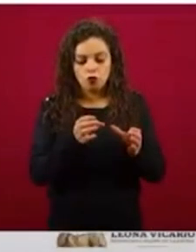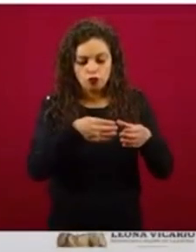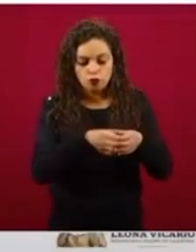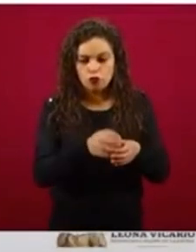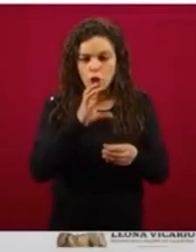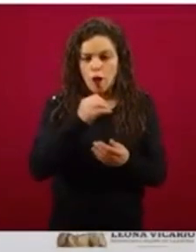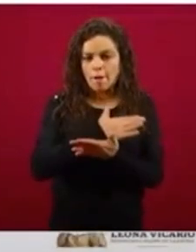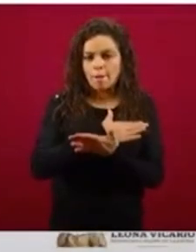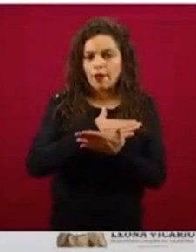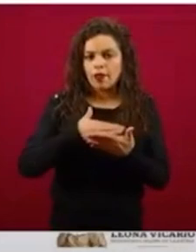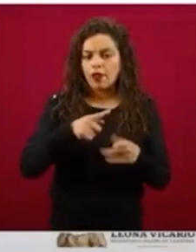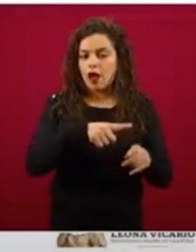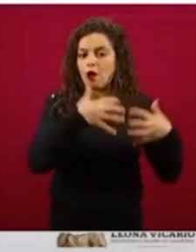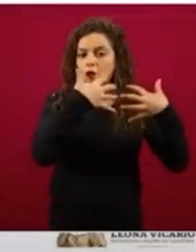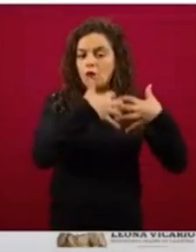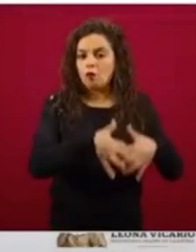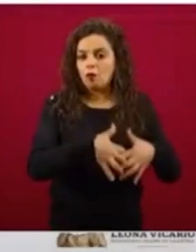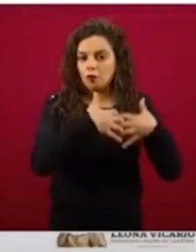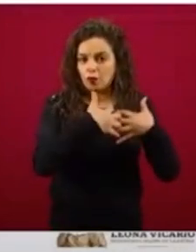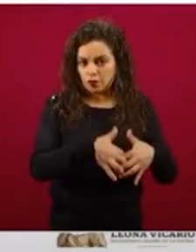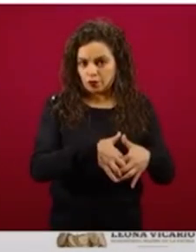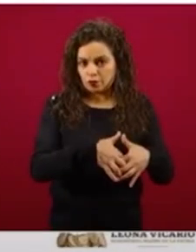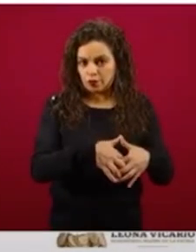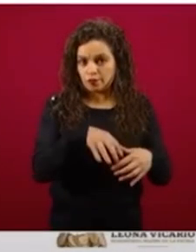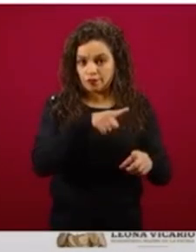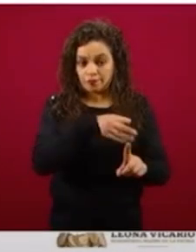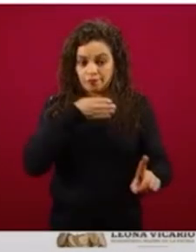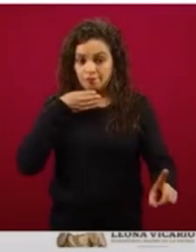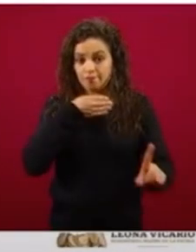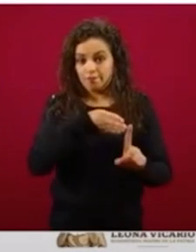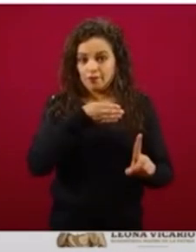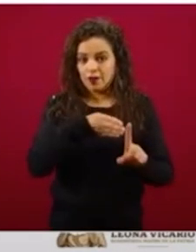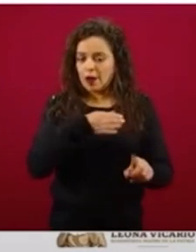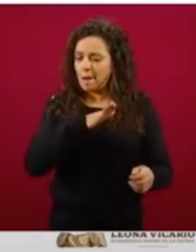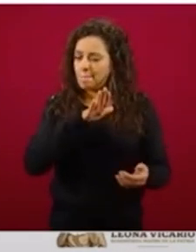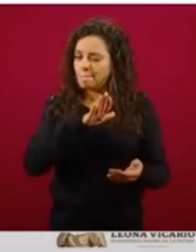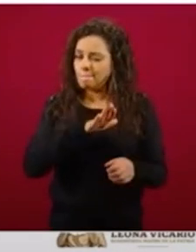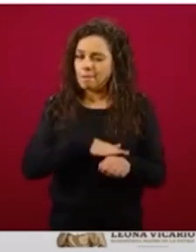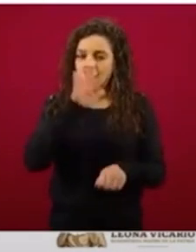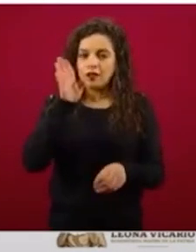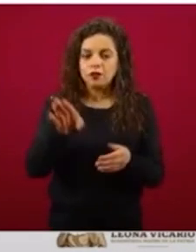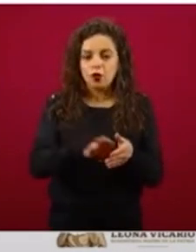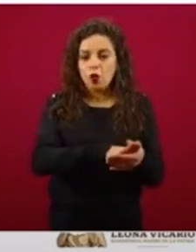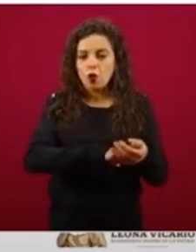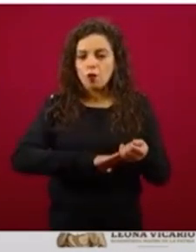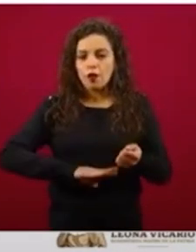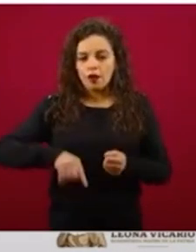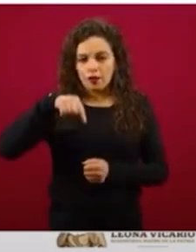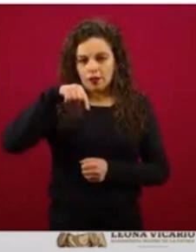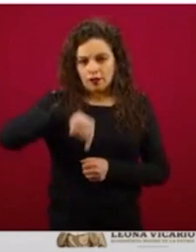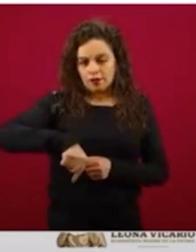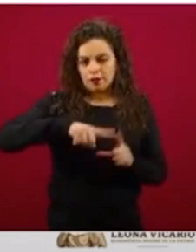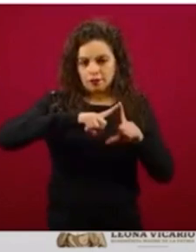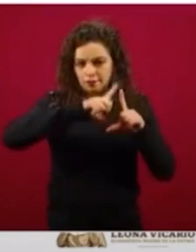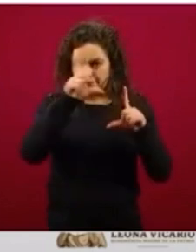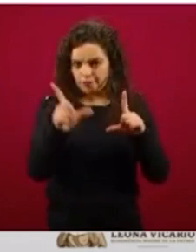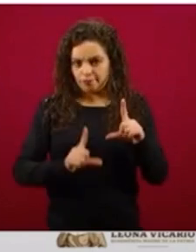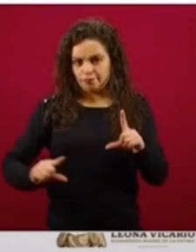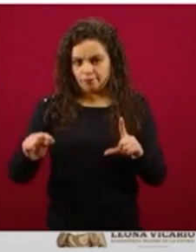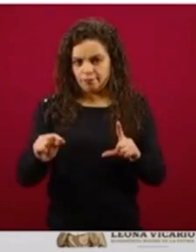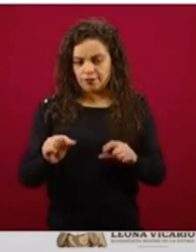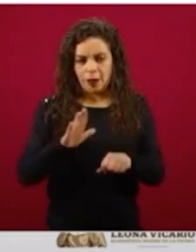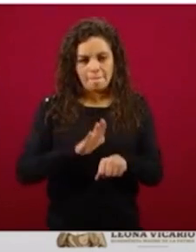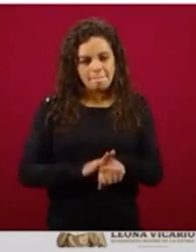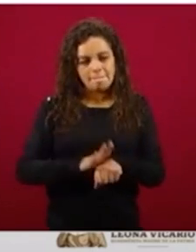focaliza en los productores más humildes del país, los productores más